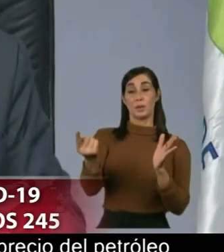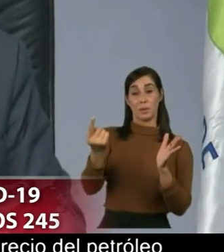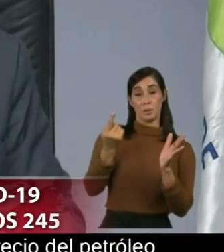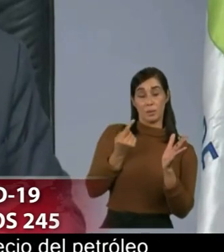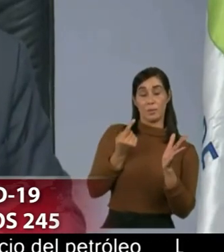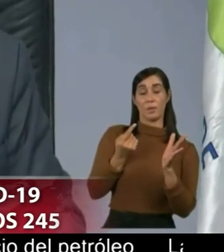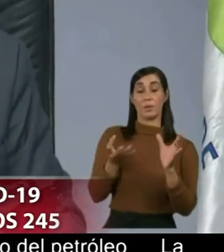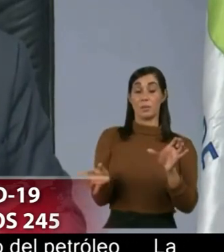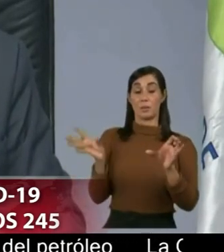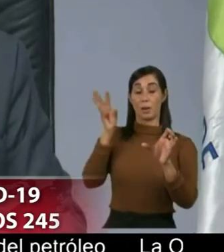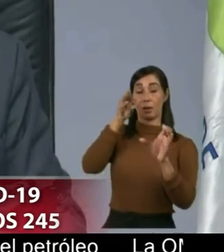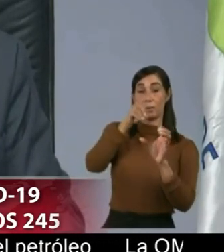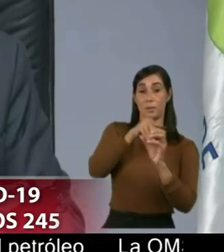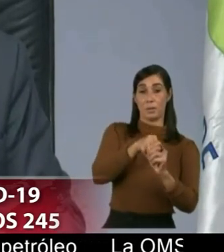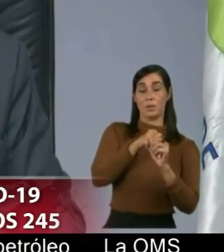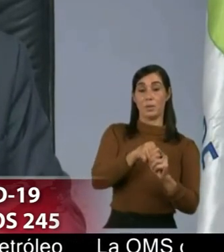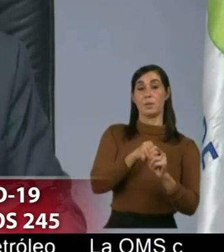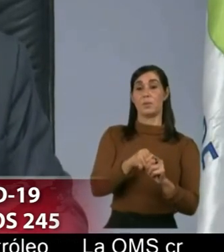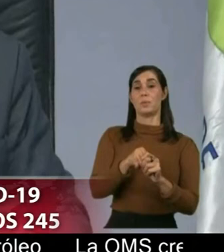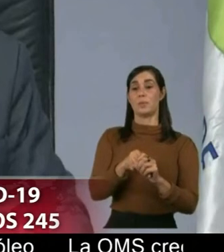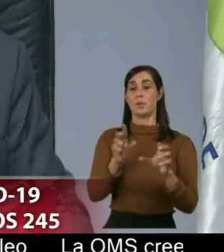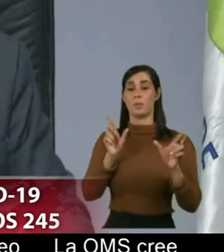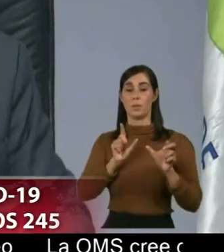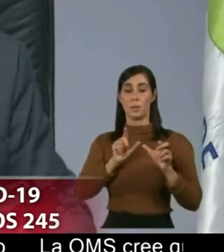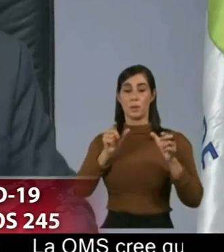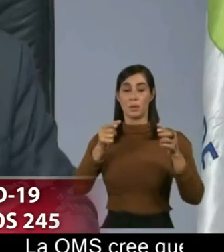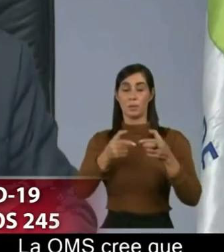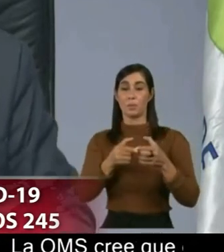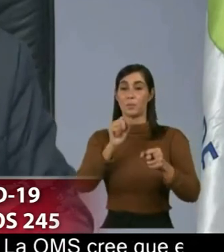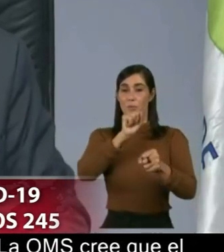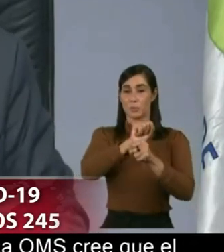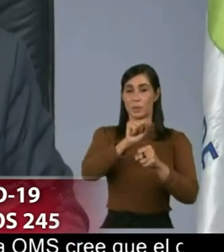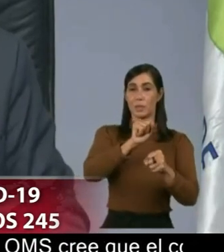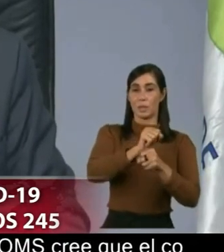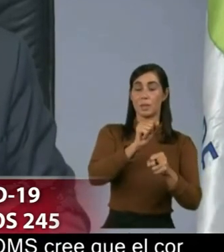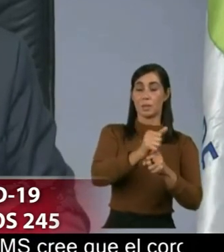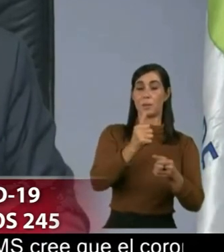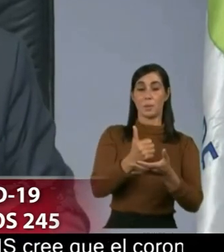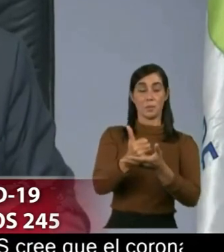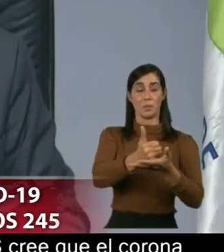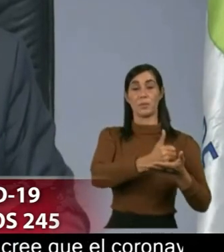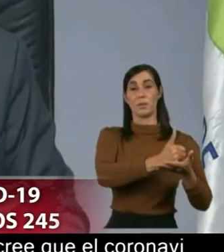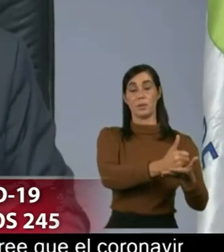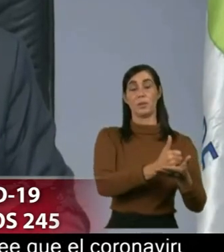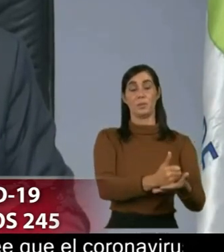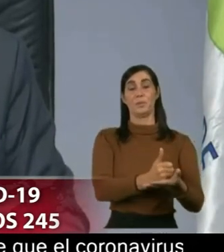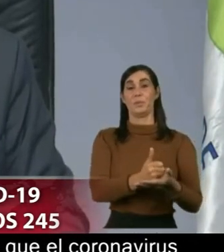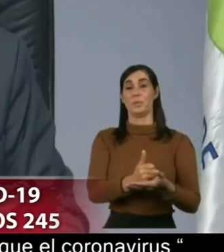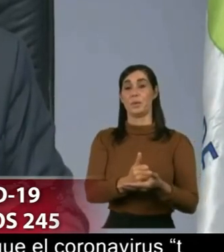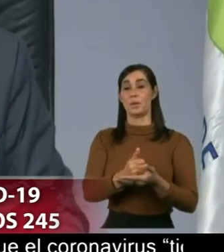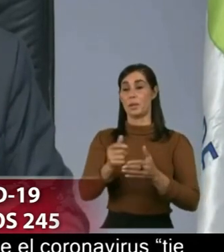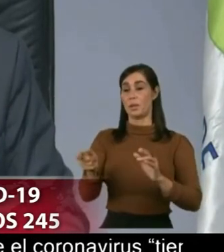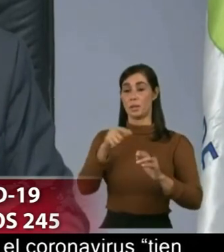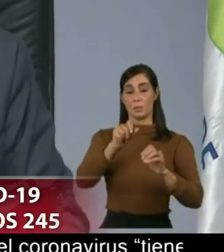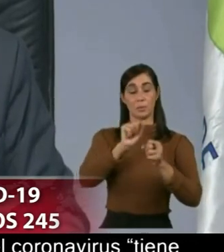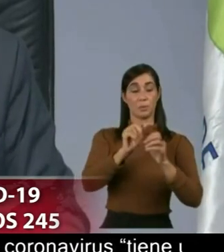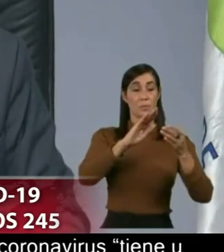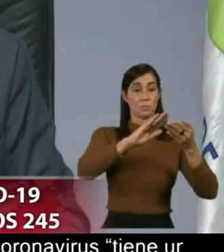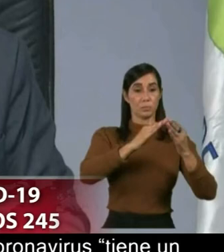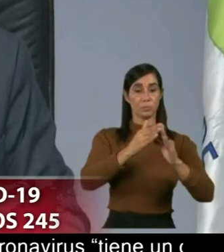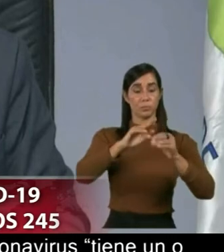incorporados a los organismos de trabajo que se están llevando a cabo en provincias